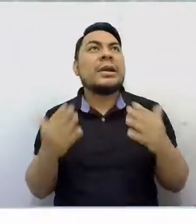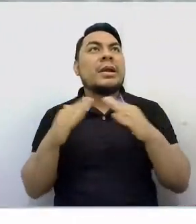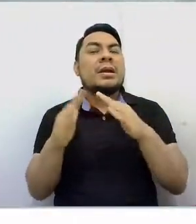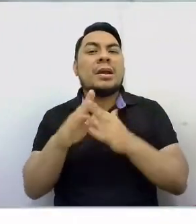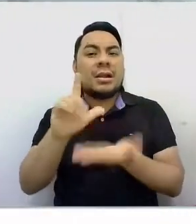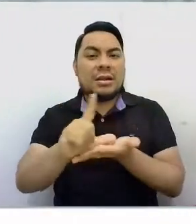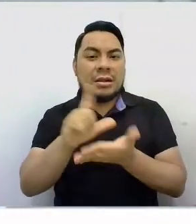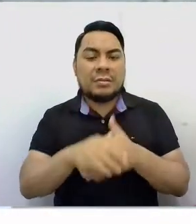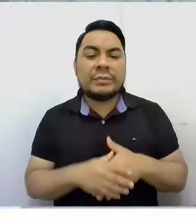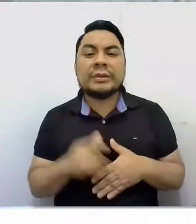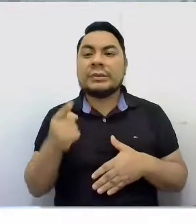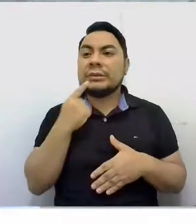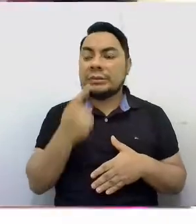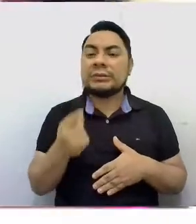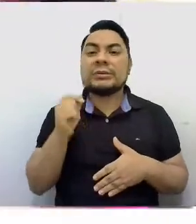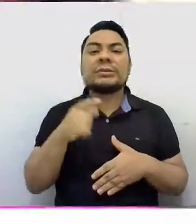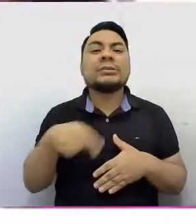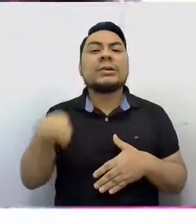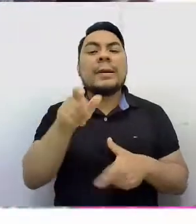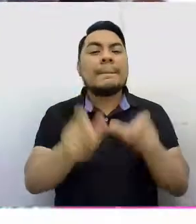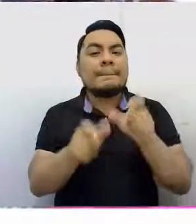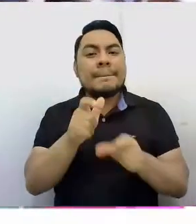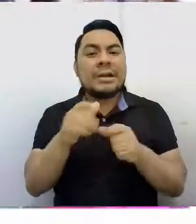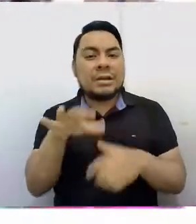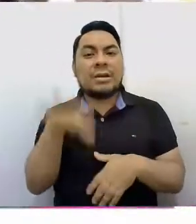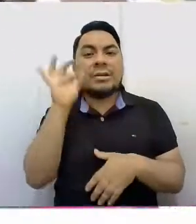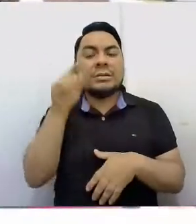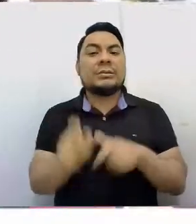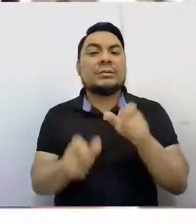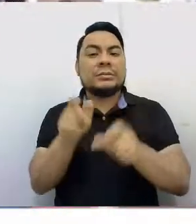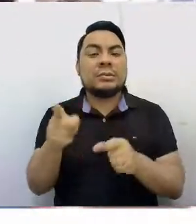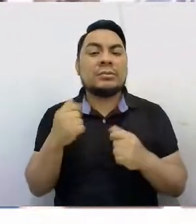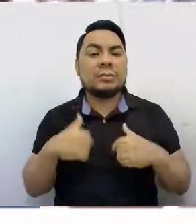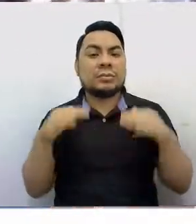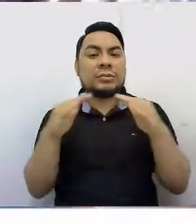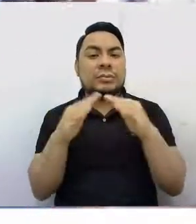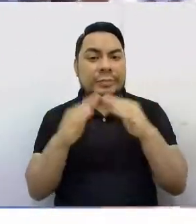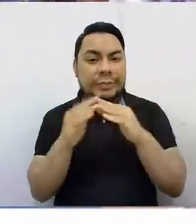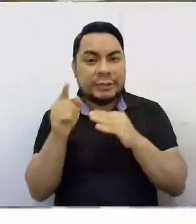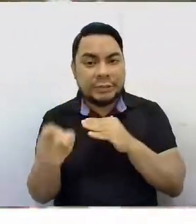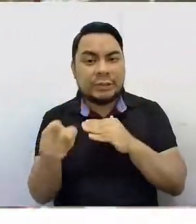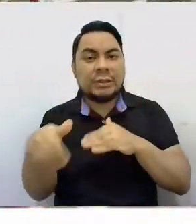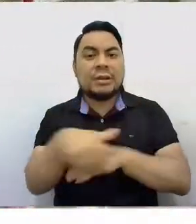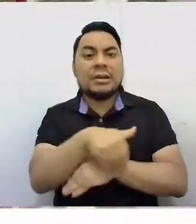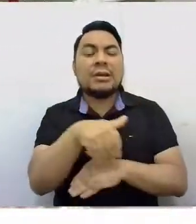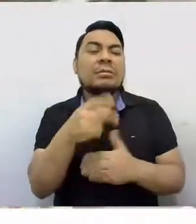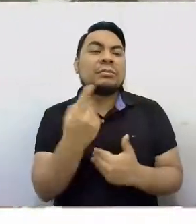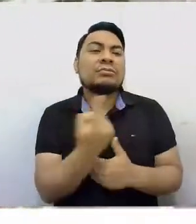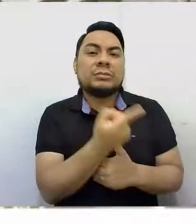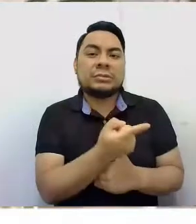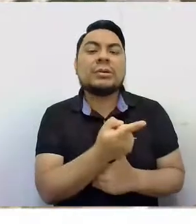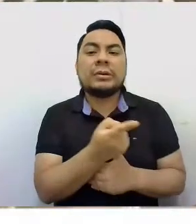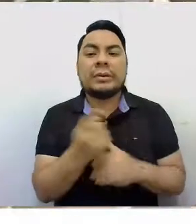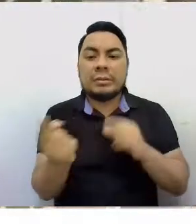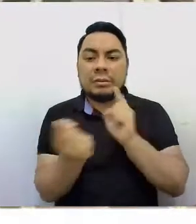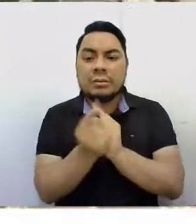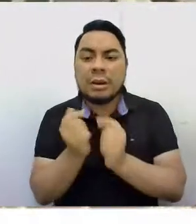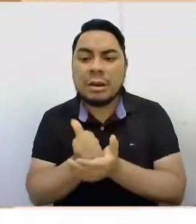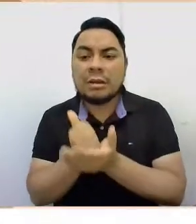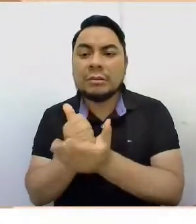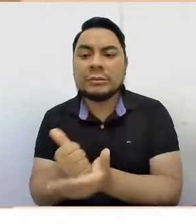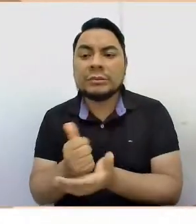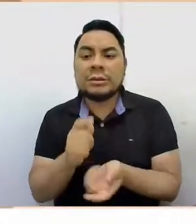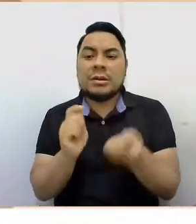Indigentes y mendigos han encontrado en personal de la municipalidad una mano amiga que se ha encargado de cambiarles la vida.